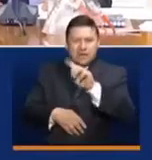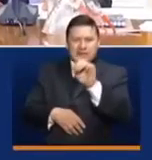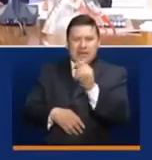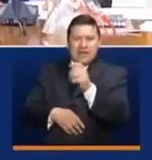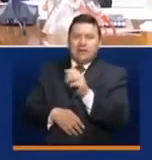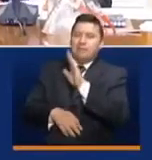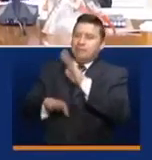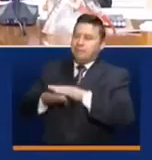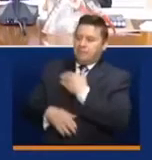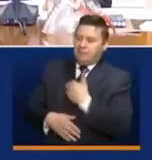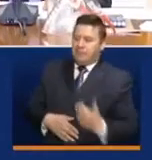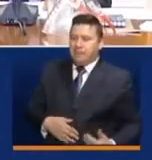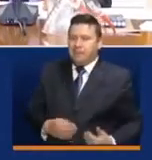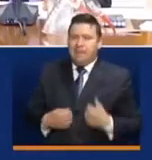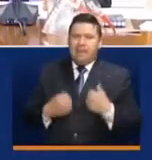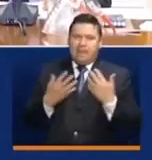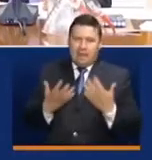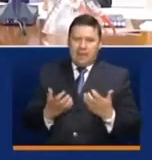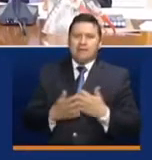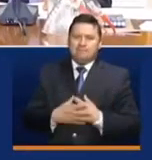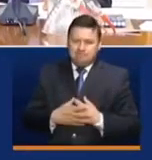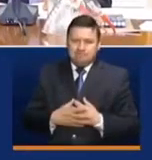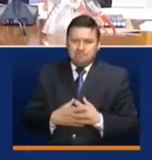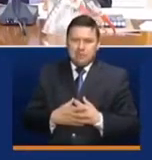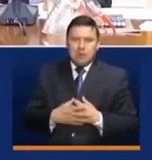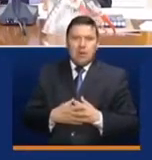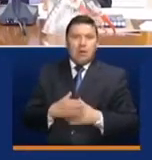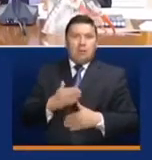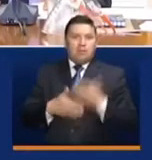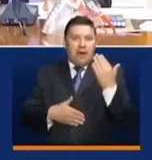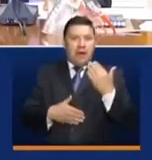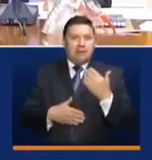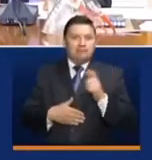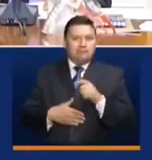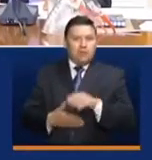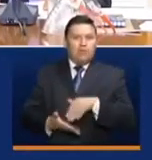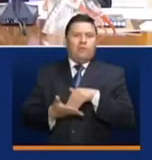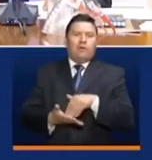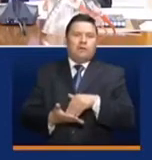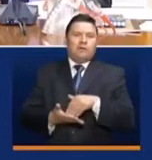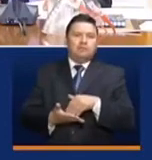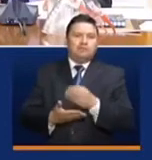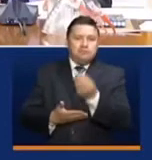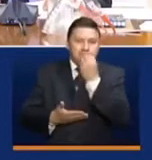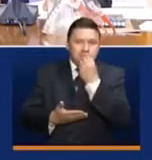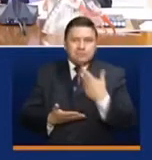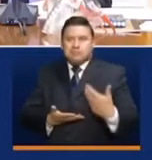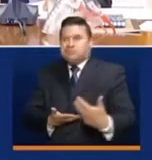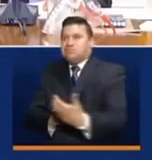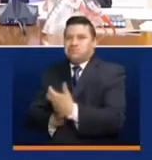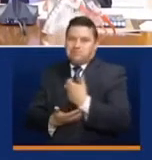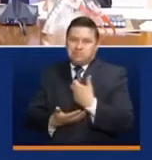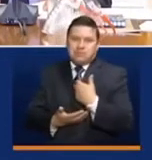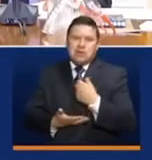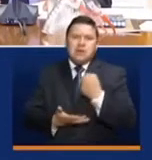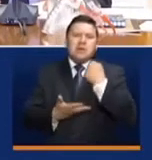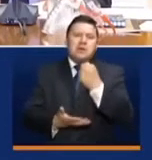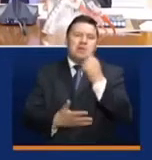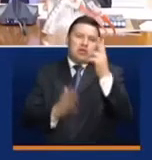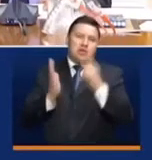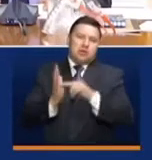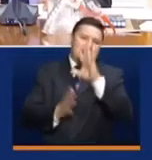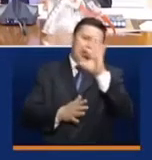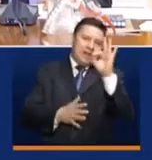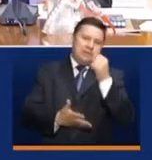Presidente, nosotros queremos también en esa reactivación un plan de fortalecimiento de seguridad alimentaria donde hemos invertido 2.500